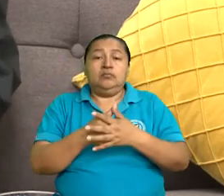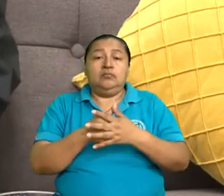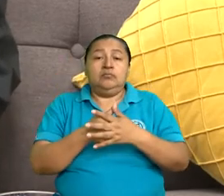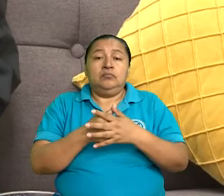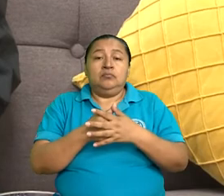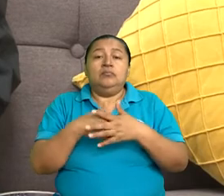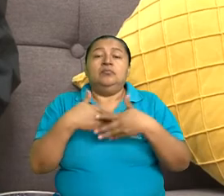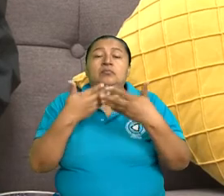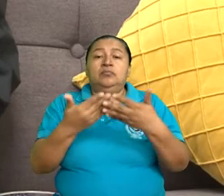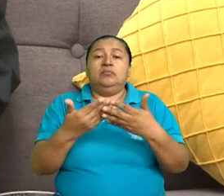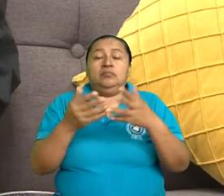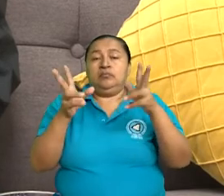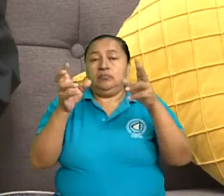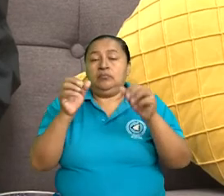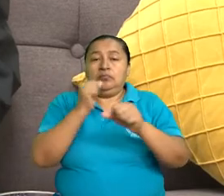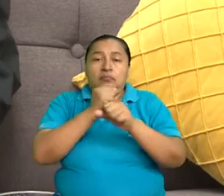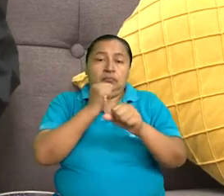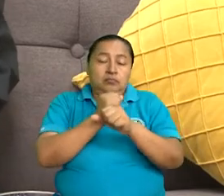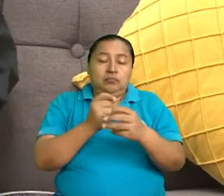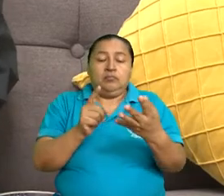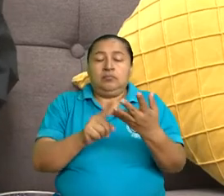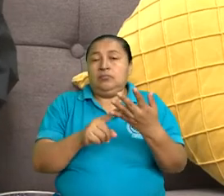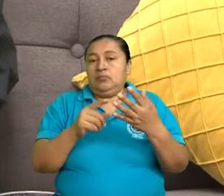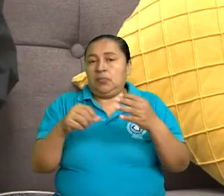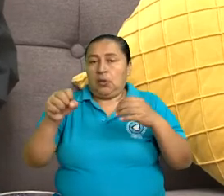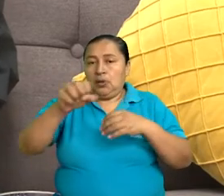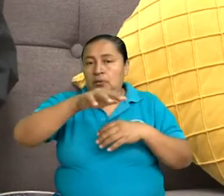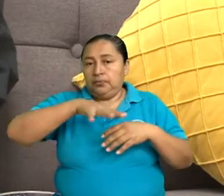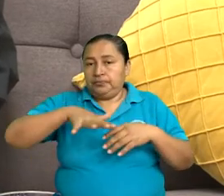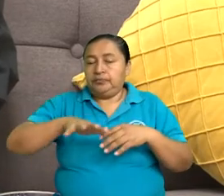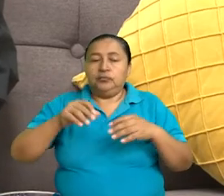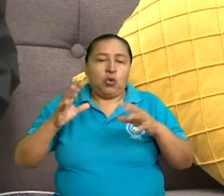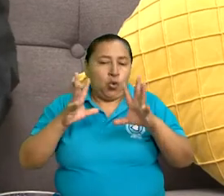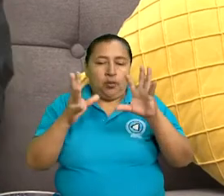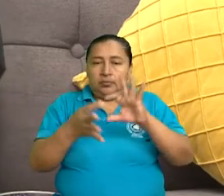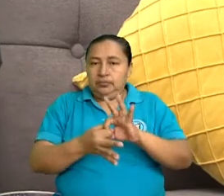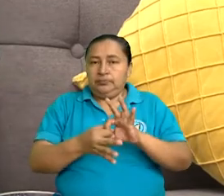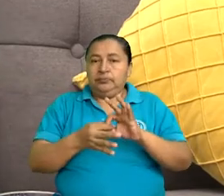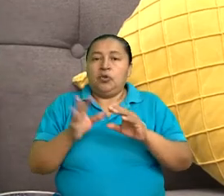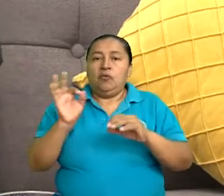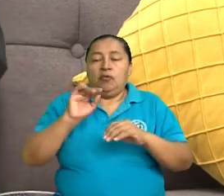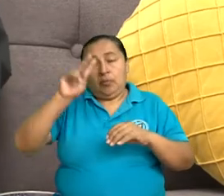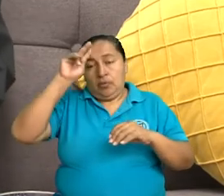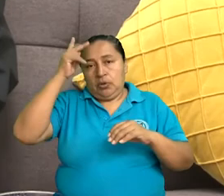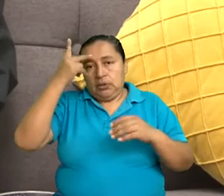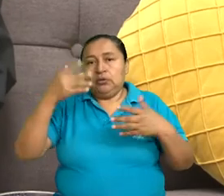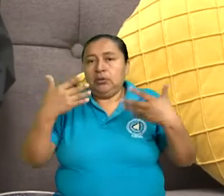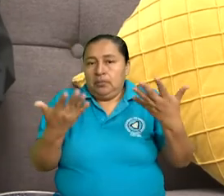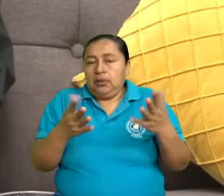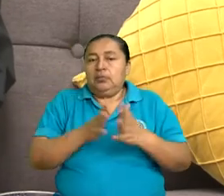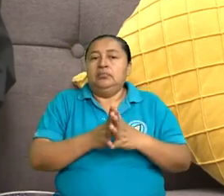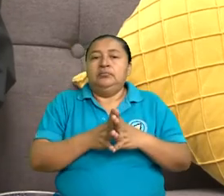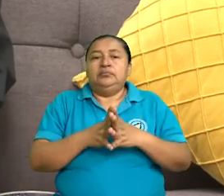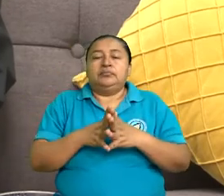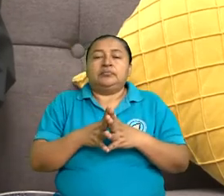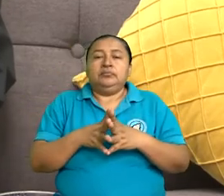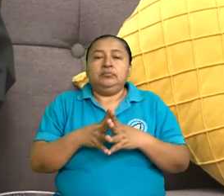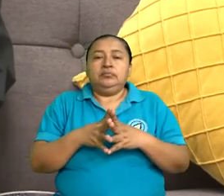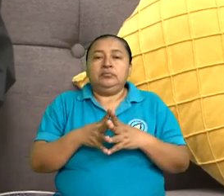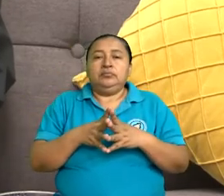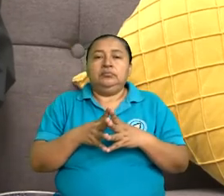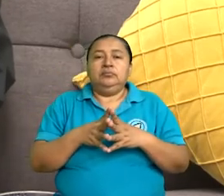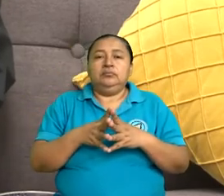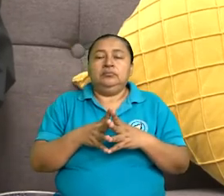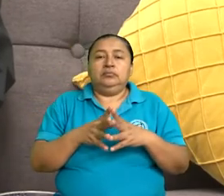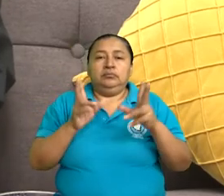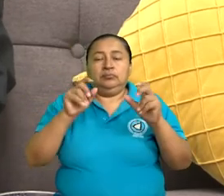en el ámbito laboral, en la sociedad, en su conjunto, en el ámbito político también, en